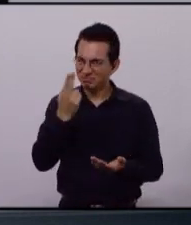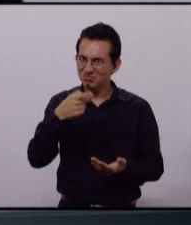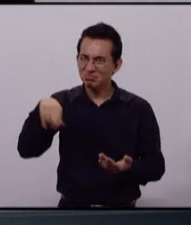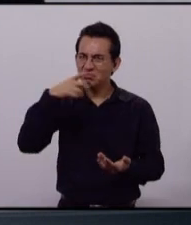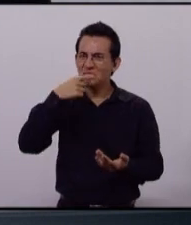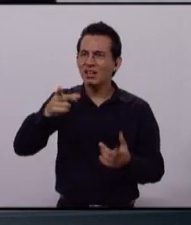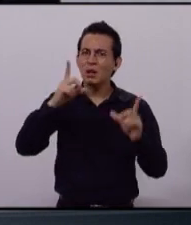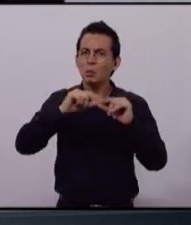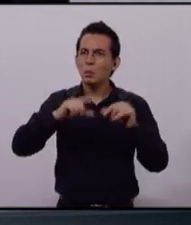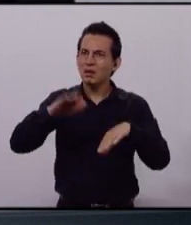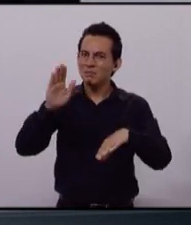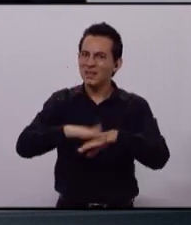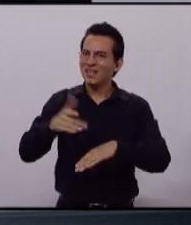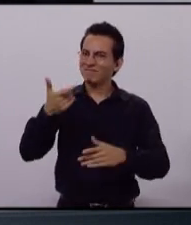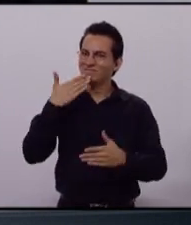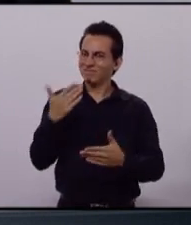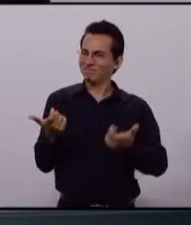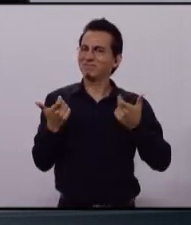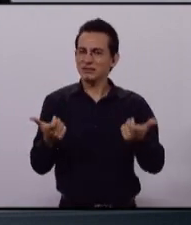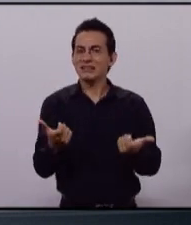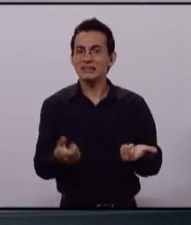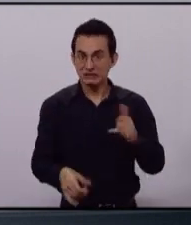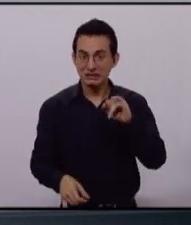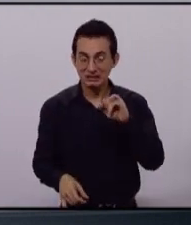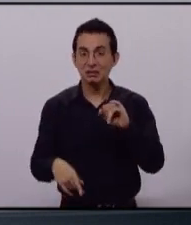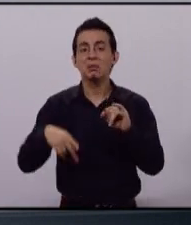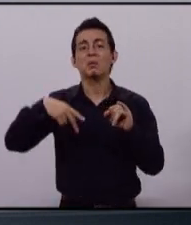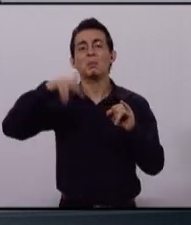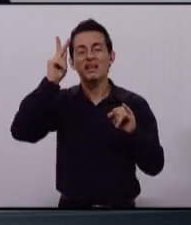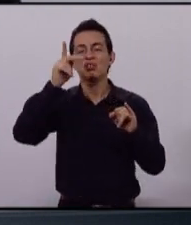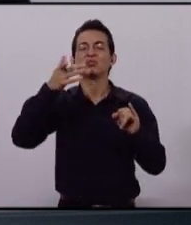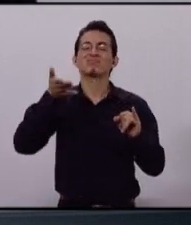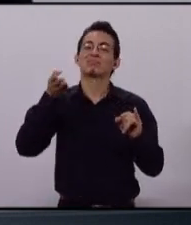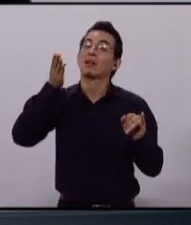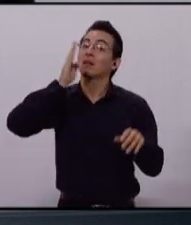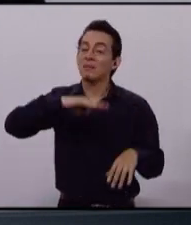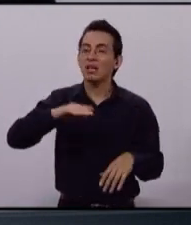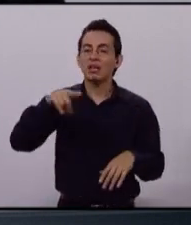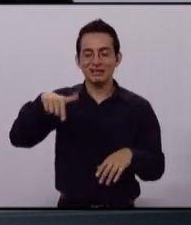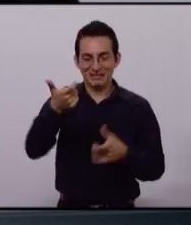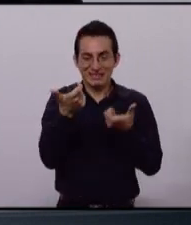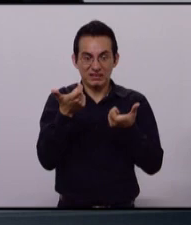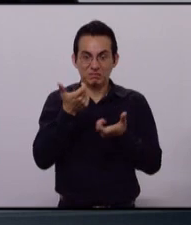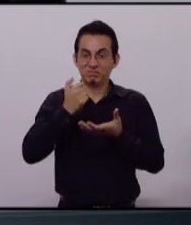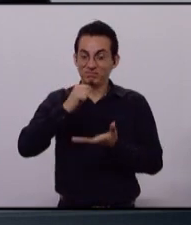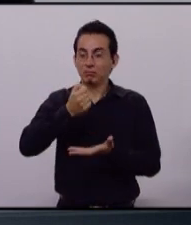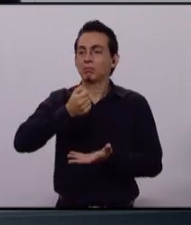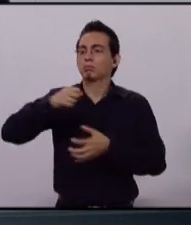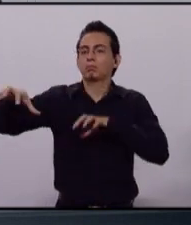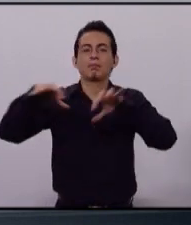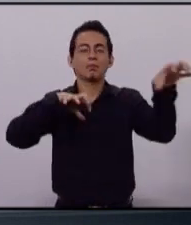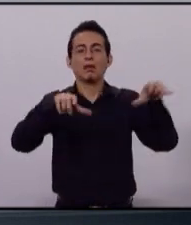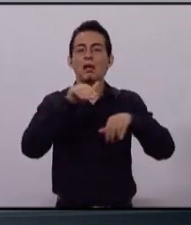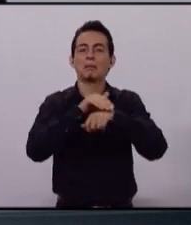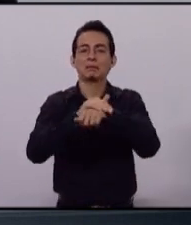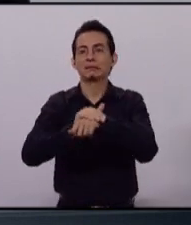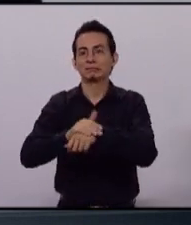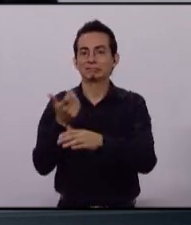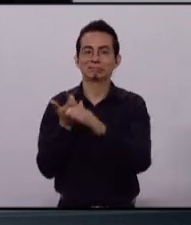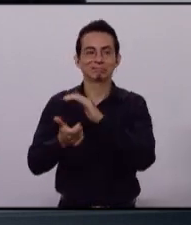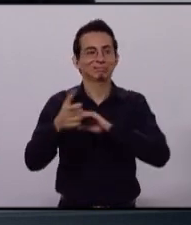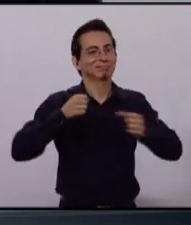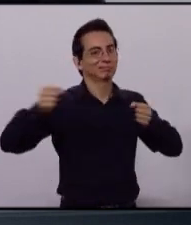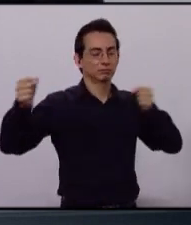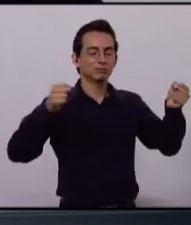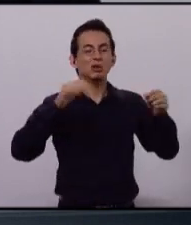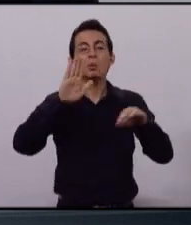municipio más rico, el que puede traer mayor inversión? Pues sí, pero lo malo es que todo se reparte entre los cuates. El gobierno